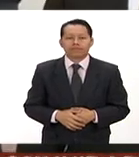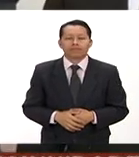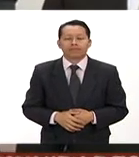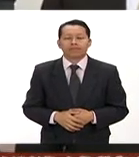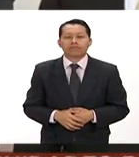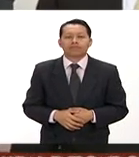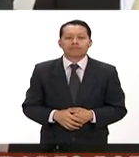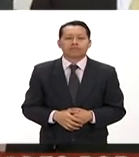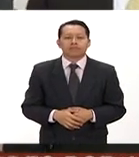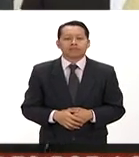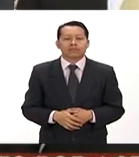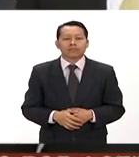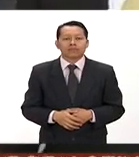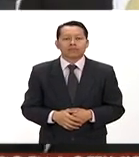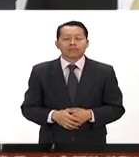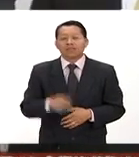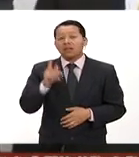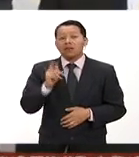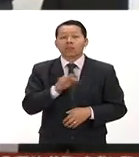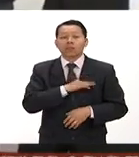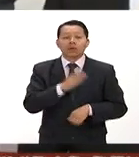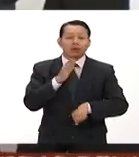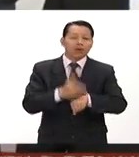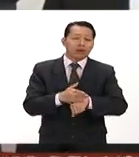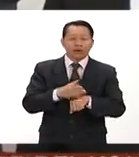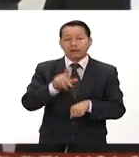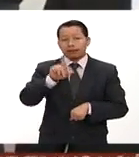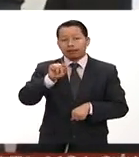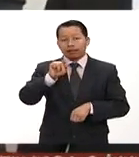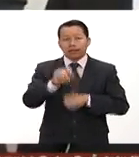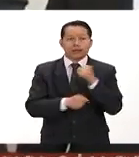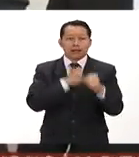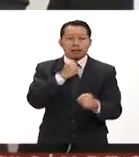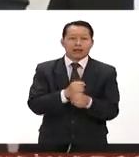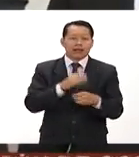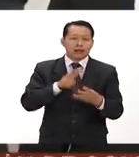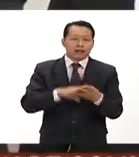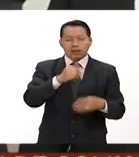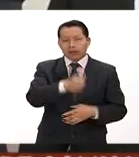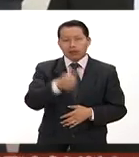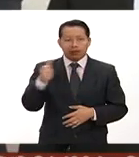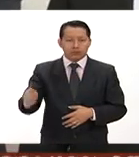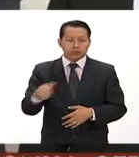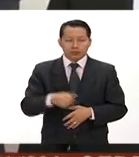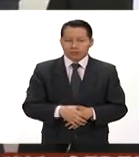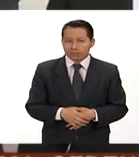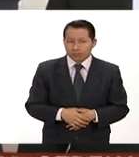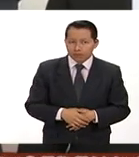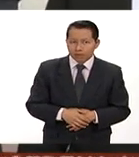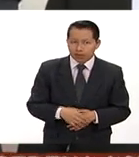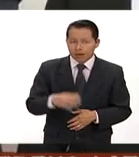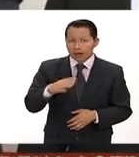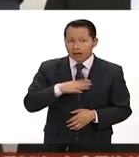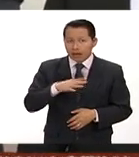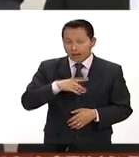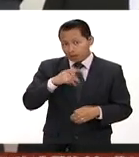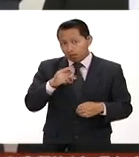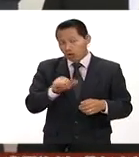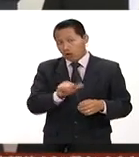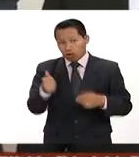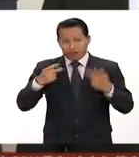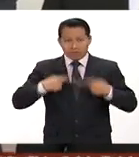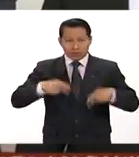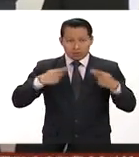Pueden alcanzar una pena de hasta 70 años de prisión por cada uno. Los autores de los homicidios fueron